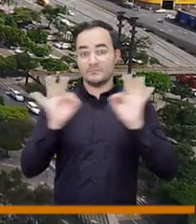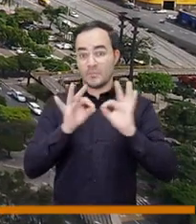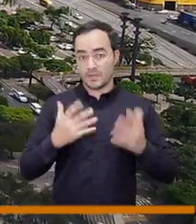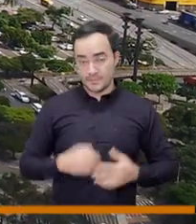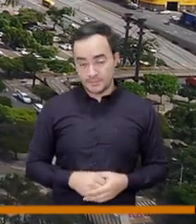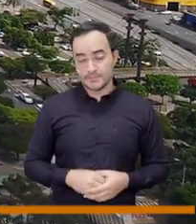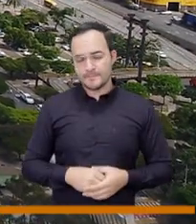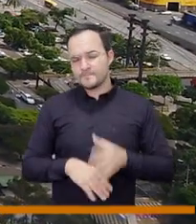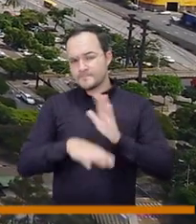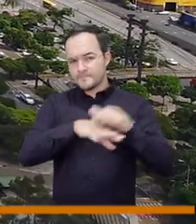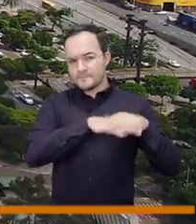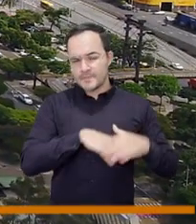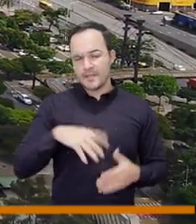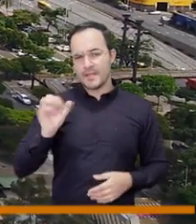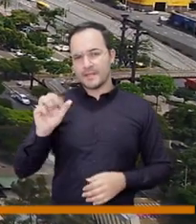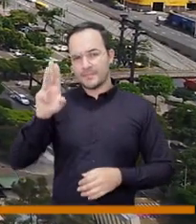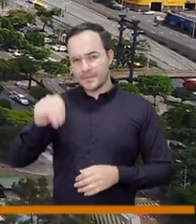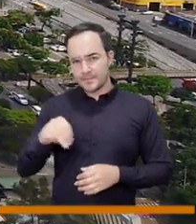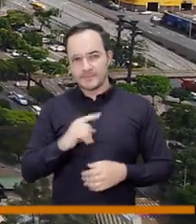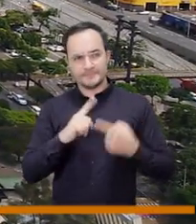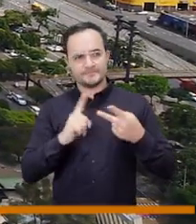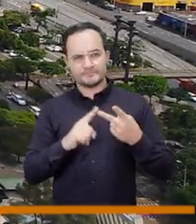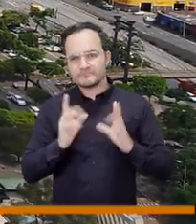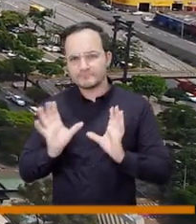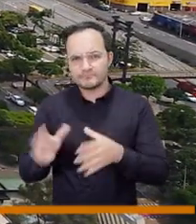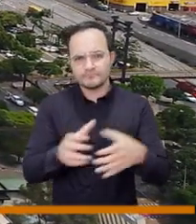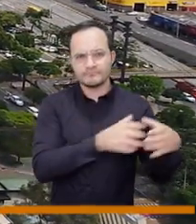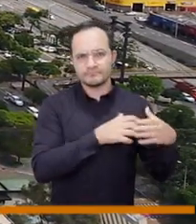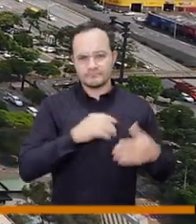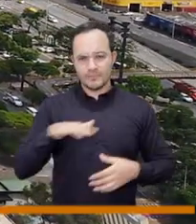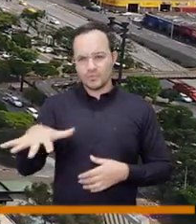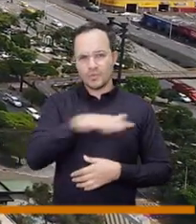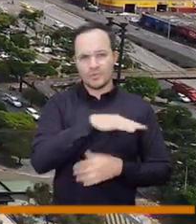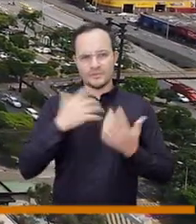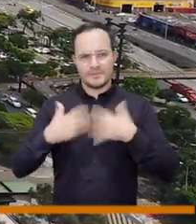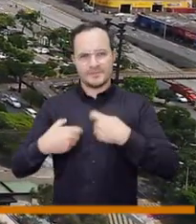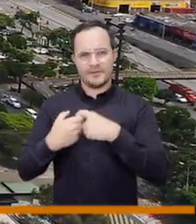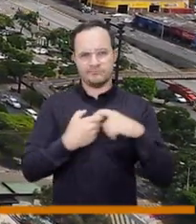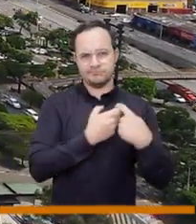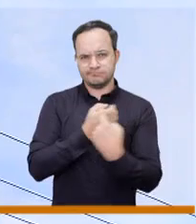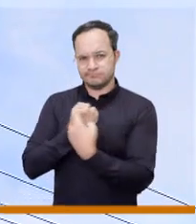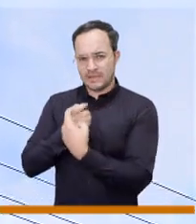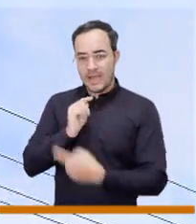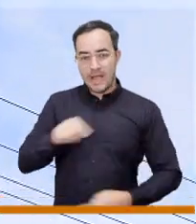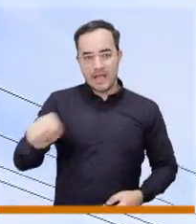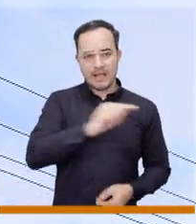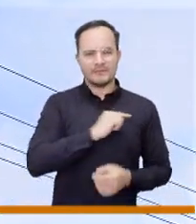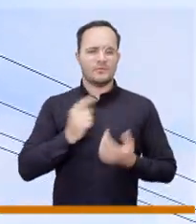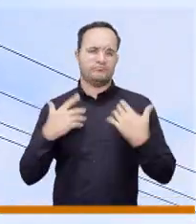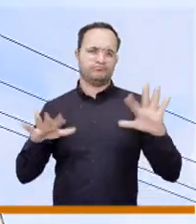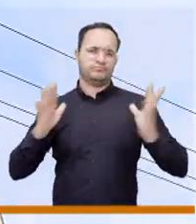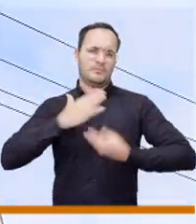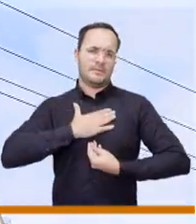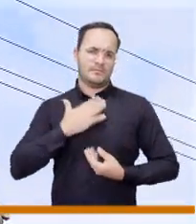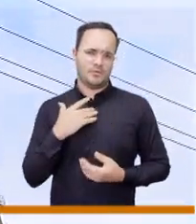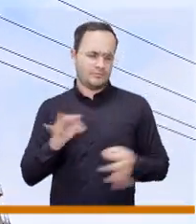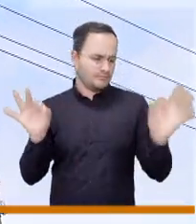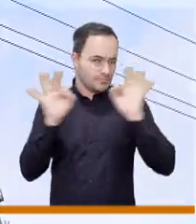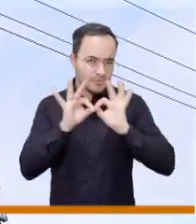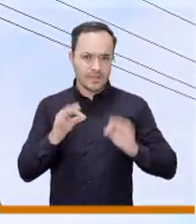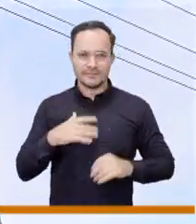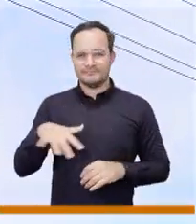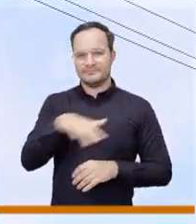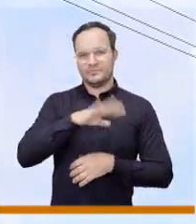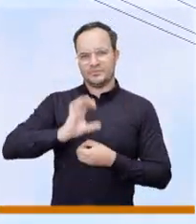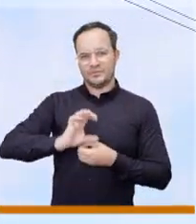para la ciudad y es que el pm y todo su conglomerado su grupo de empresas son un patrimonio fundamental de la ciudad y que